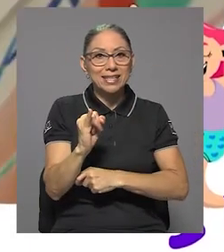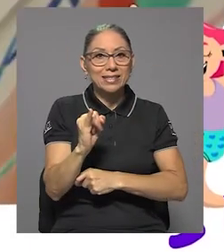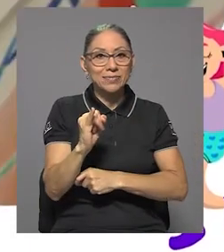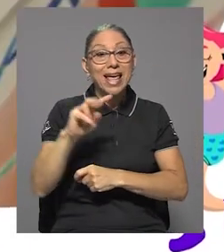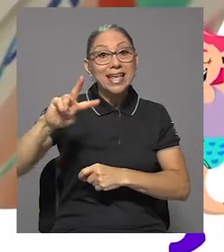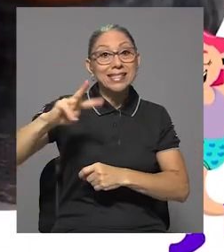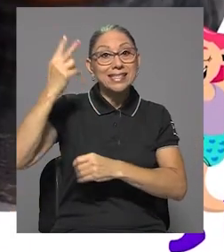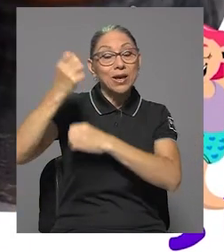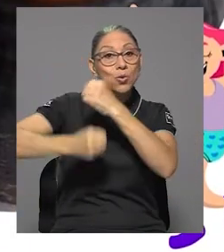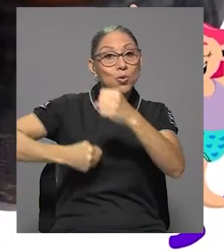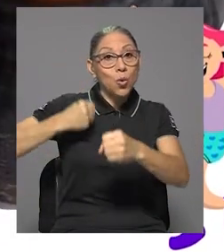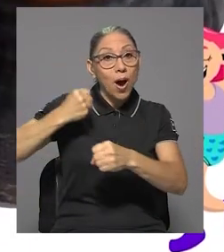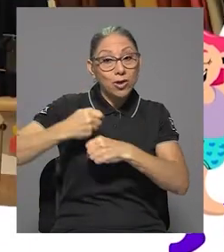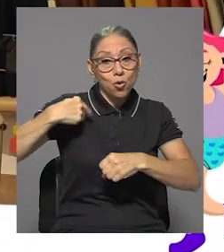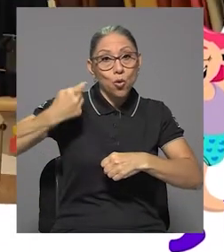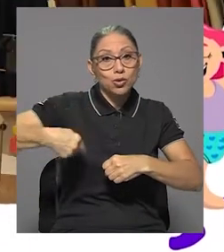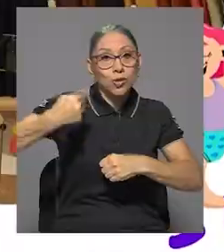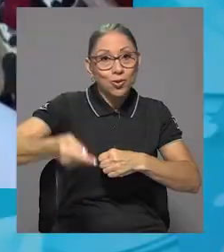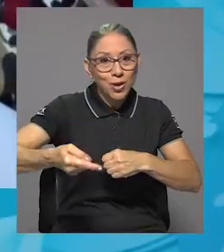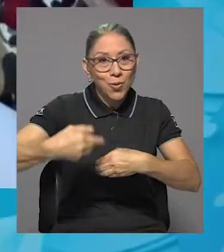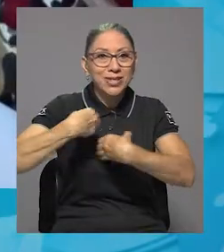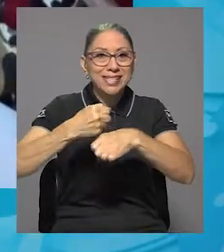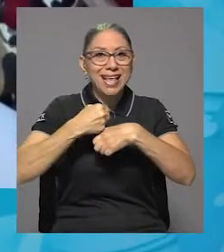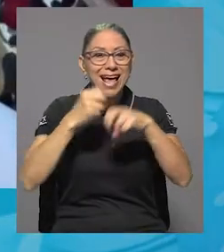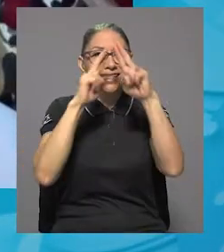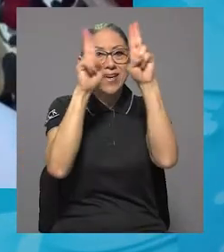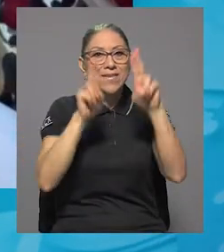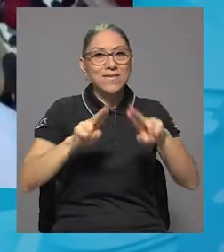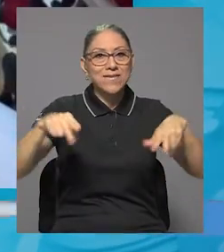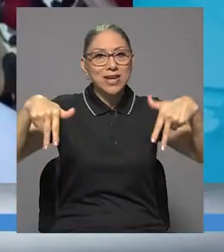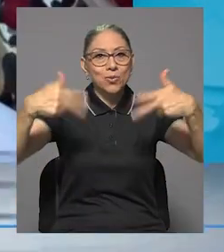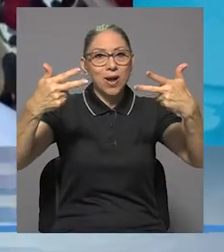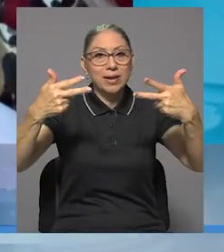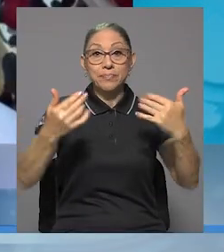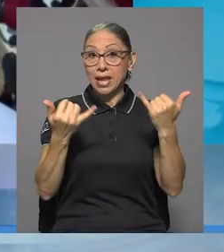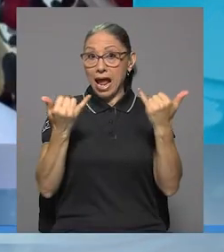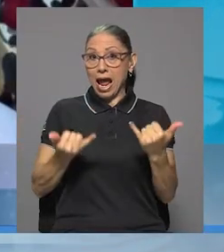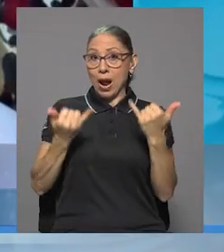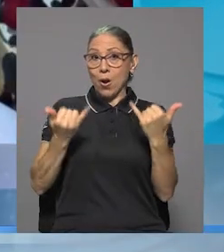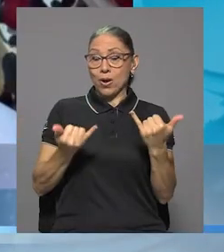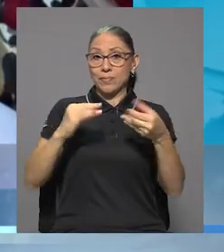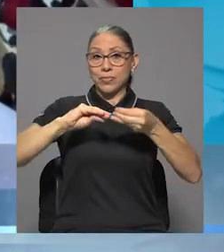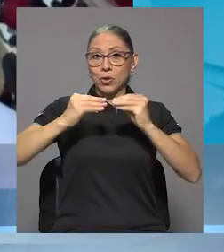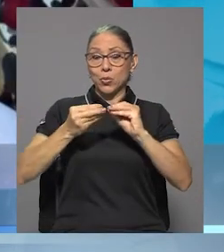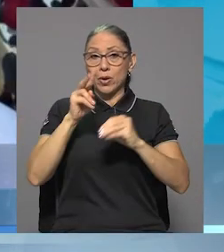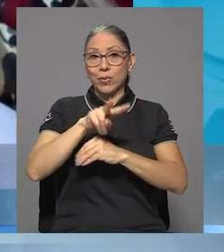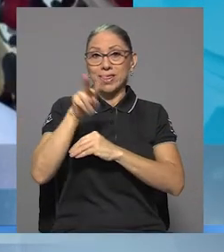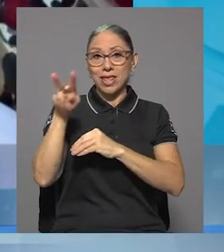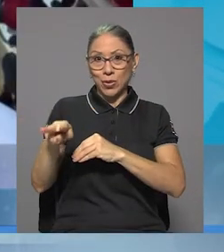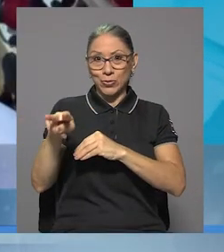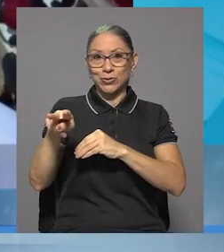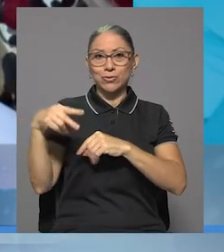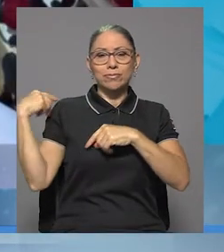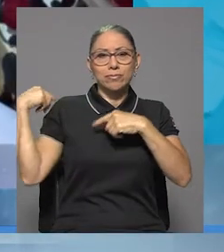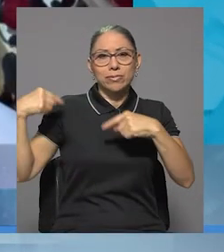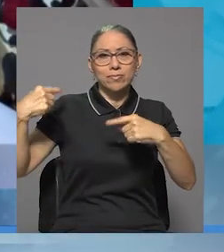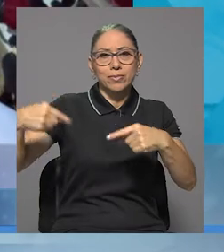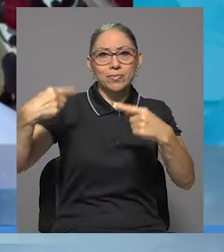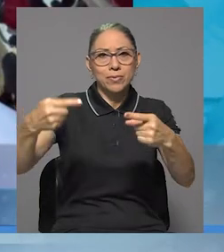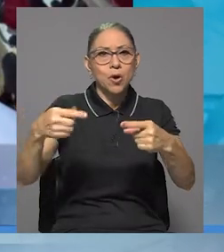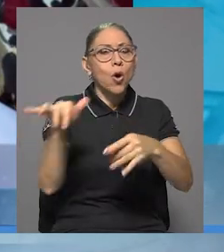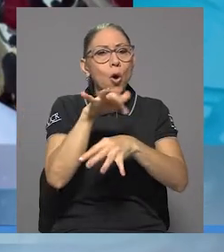consecutivo de forma virtual. En esta edición número 22 tenemos, como es usual, arte